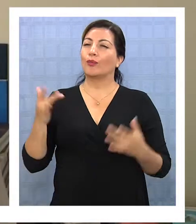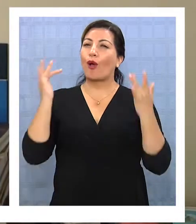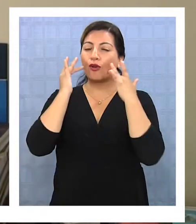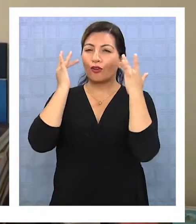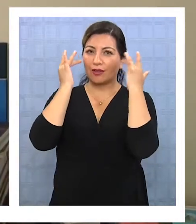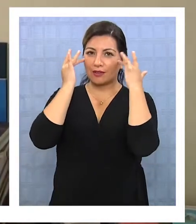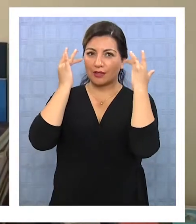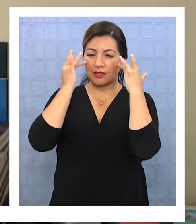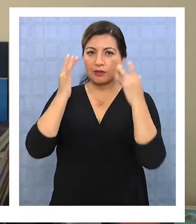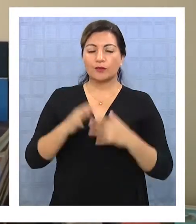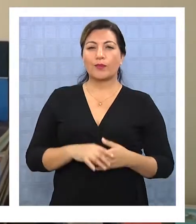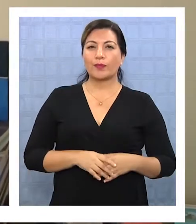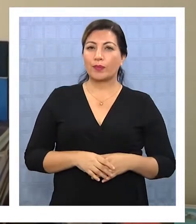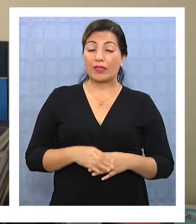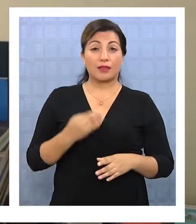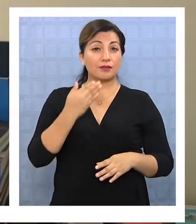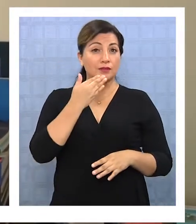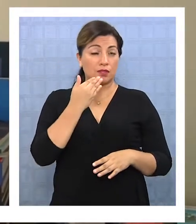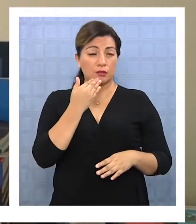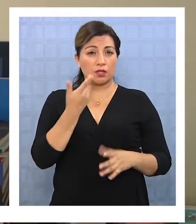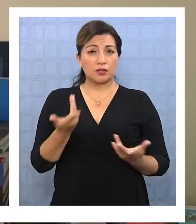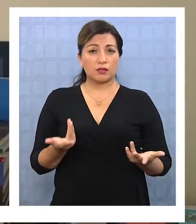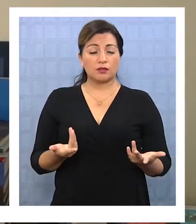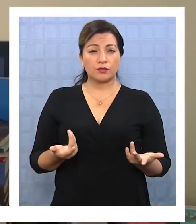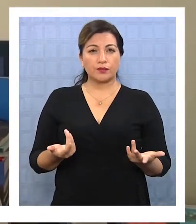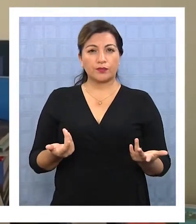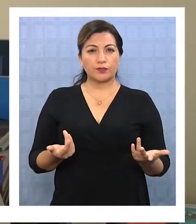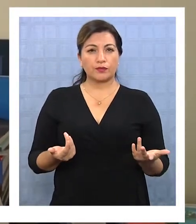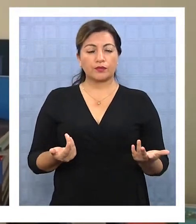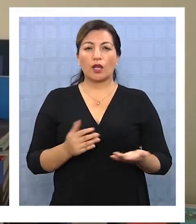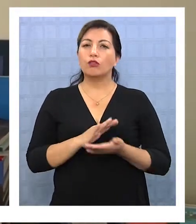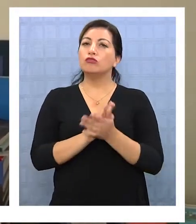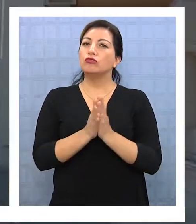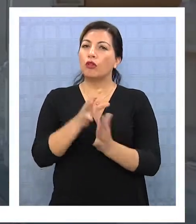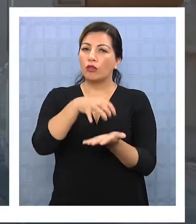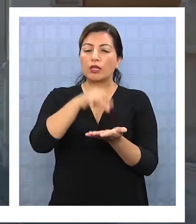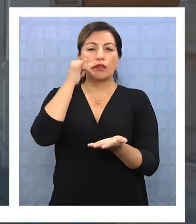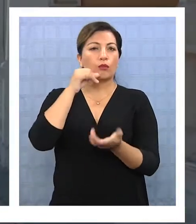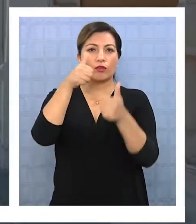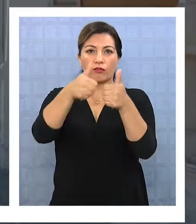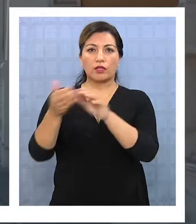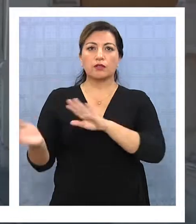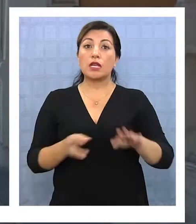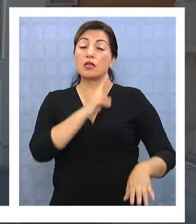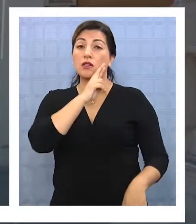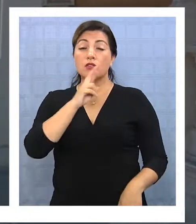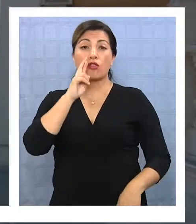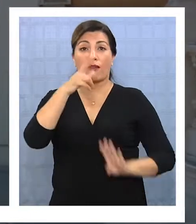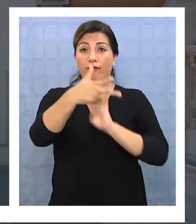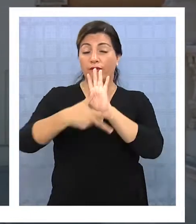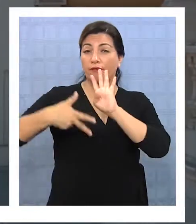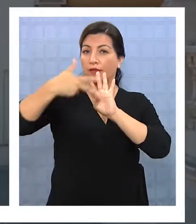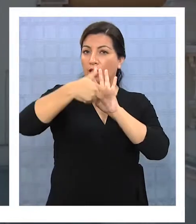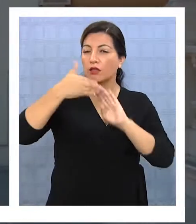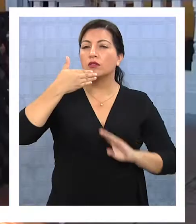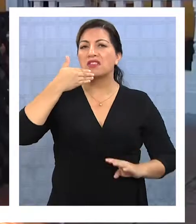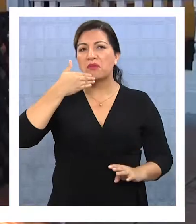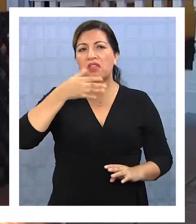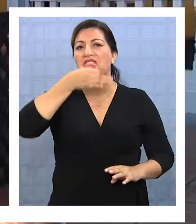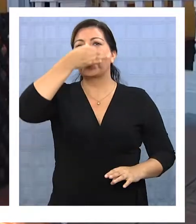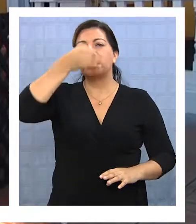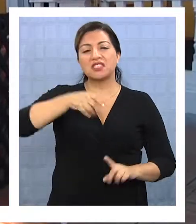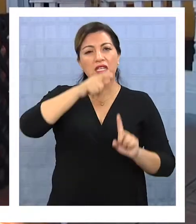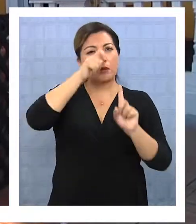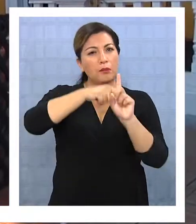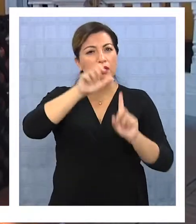pasajeros. Y bueno, básicamente eso, ha estado muy bien acá en la región. Restaurantes de calle Baquedano también pueden decir que